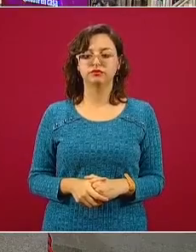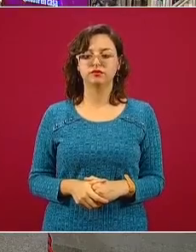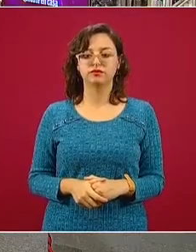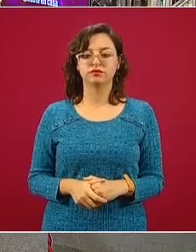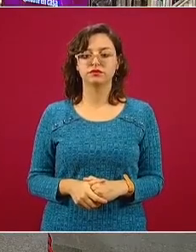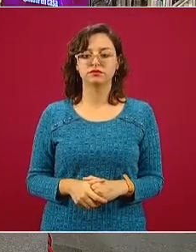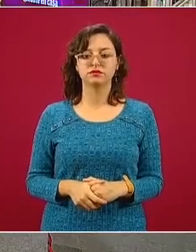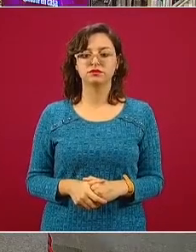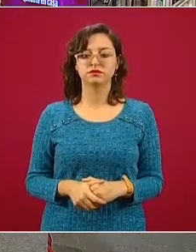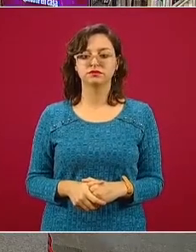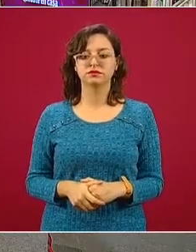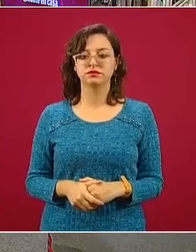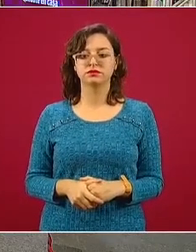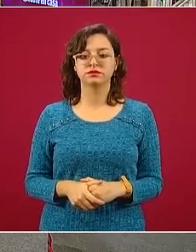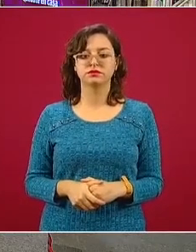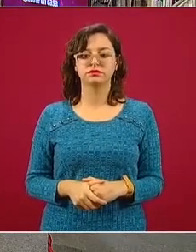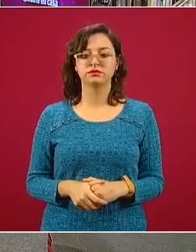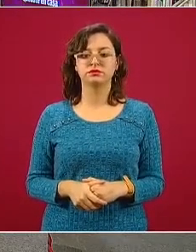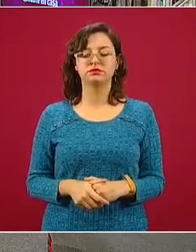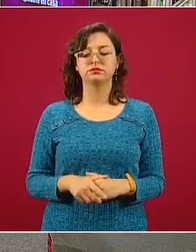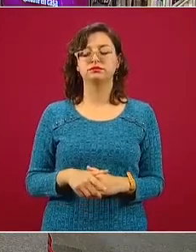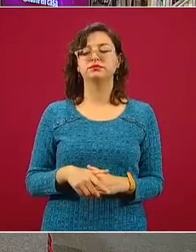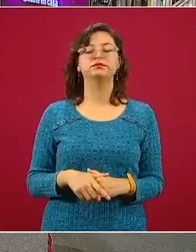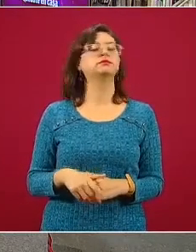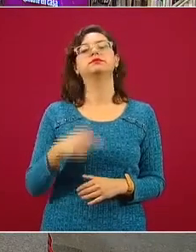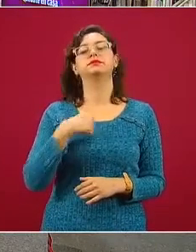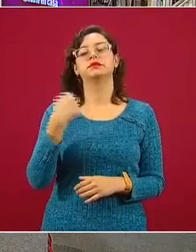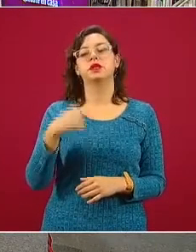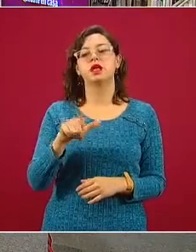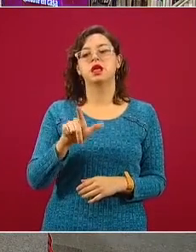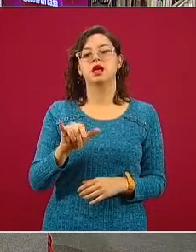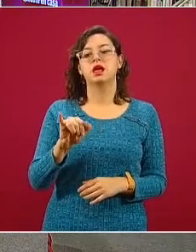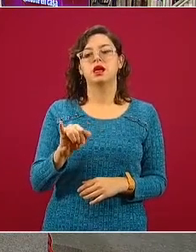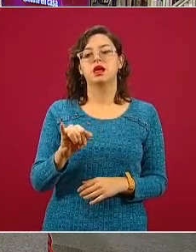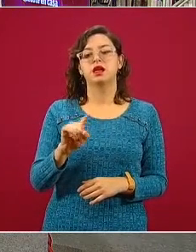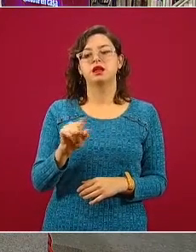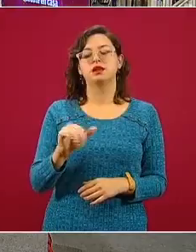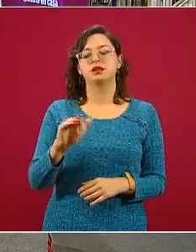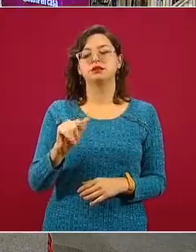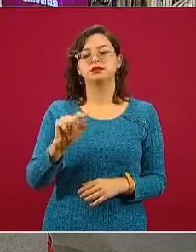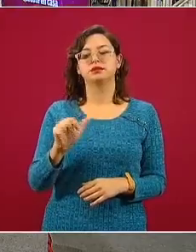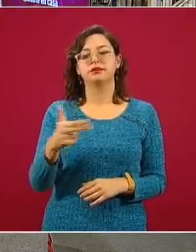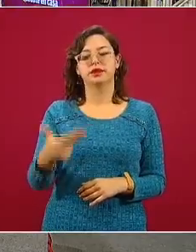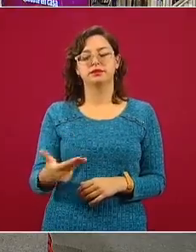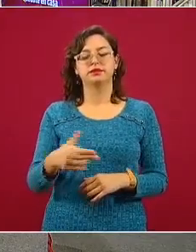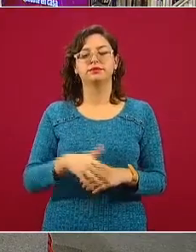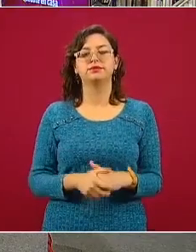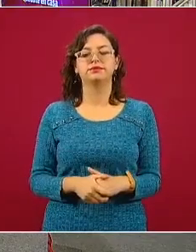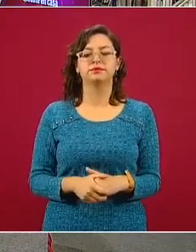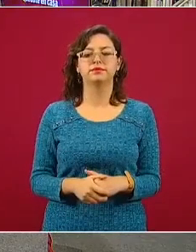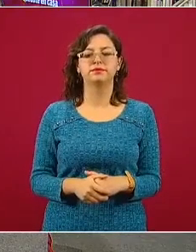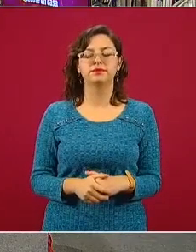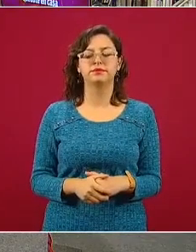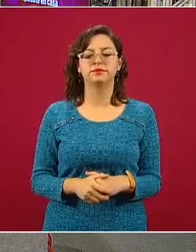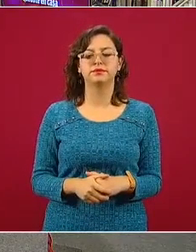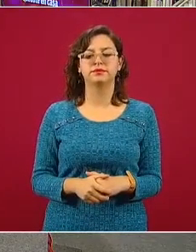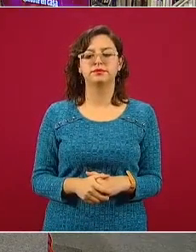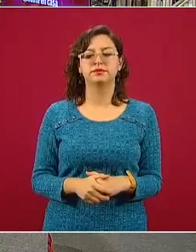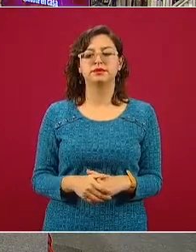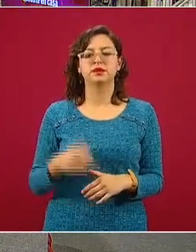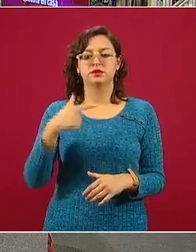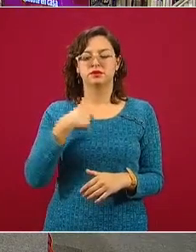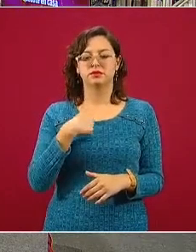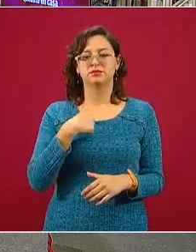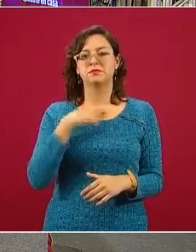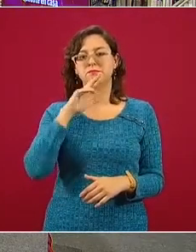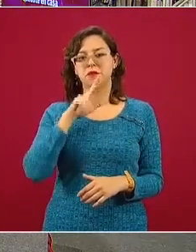Permítame leer la pregunta. Lisbeth Álvarez, reportera del Diario Basta, del Grupo Cantón. Voy a leerle, bueno, la pregunta para no equivocarme.